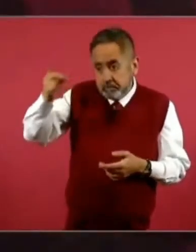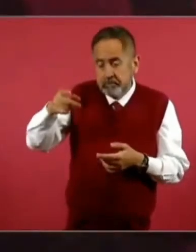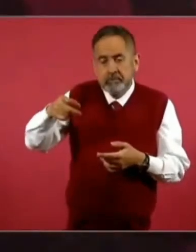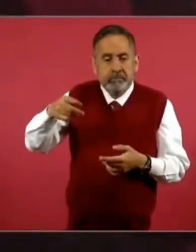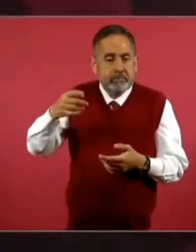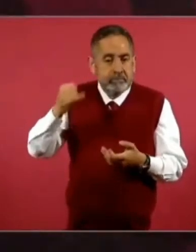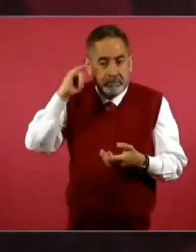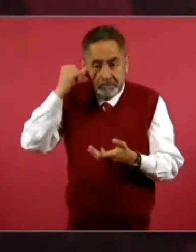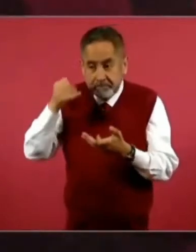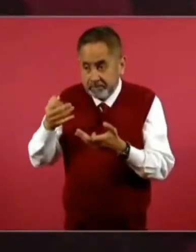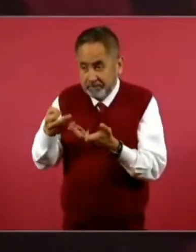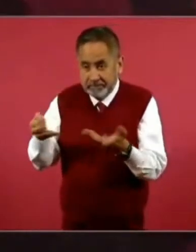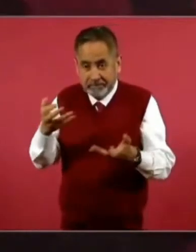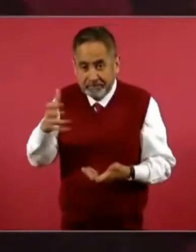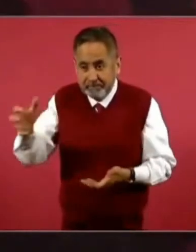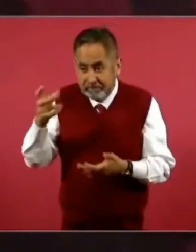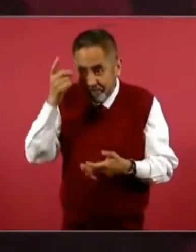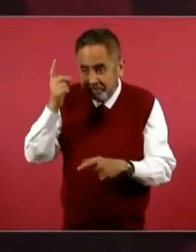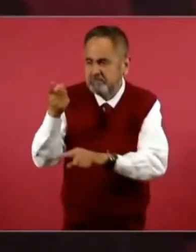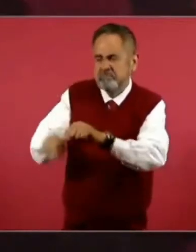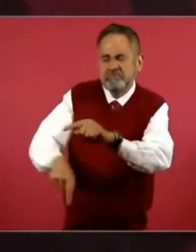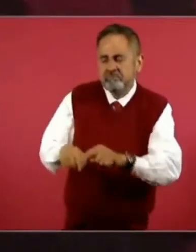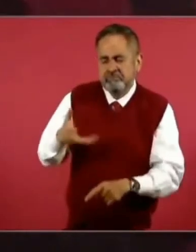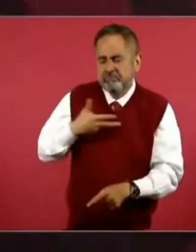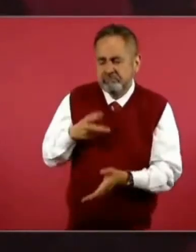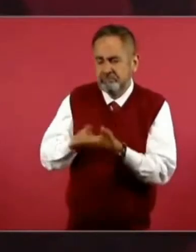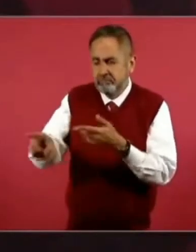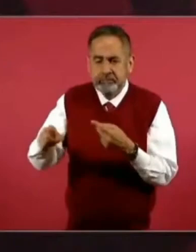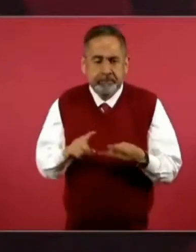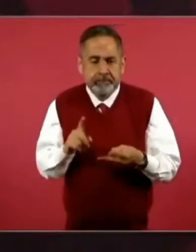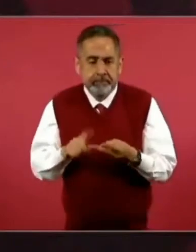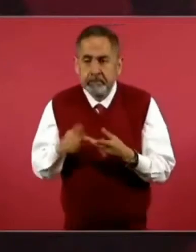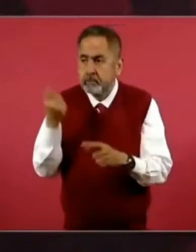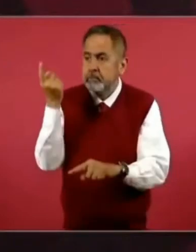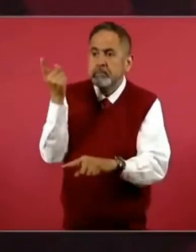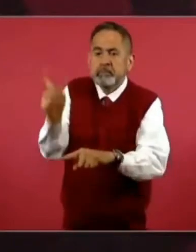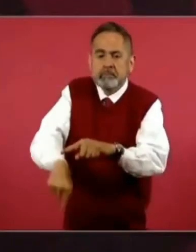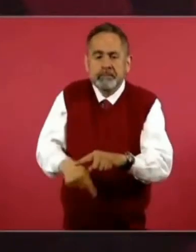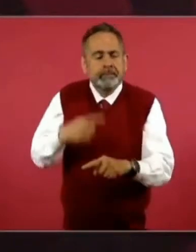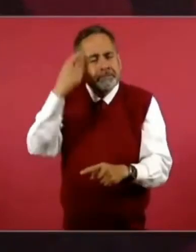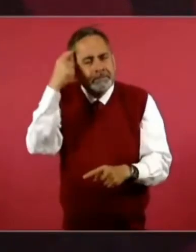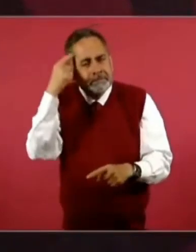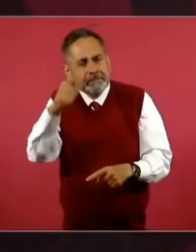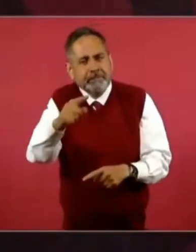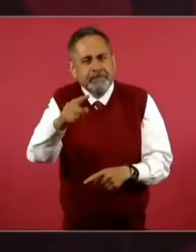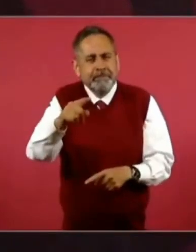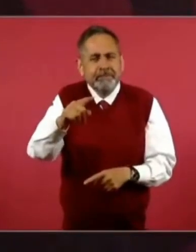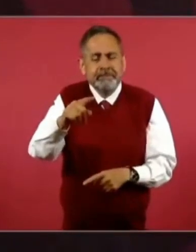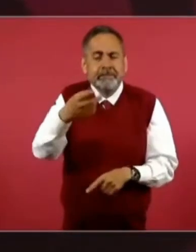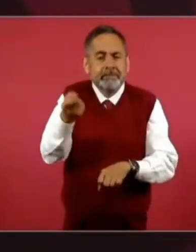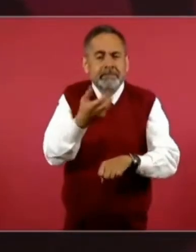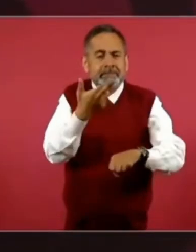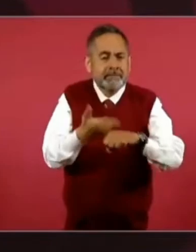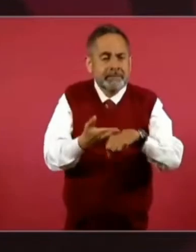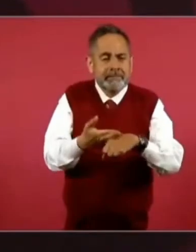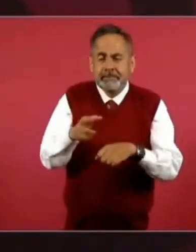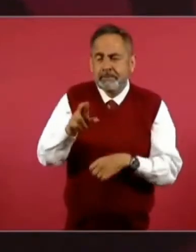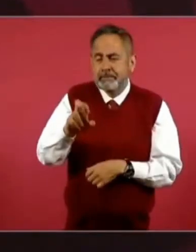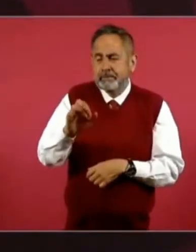se quedó con creación de la movilidad, del trabajadores,